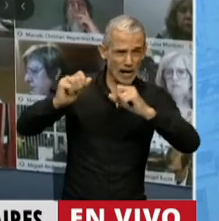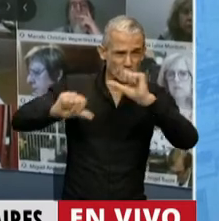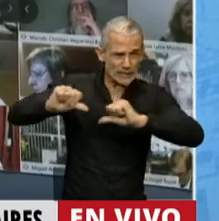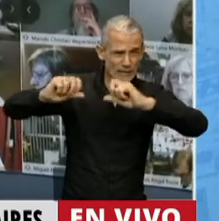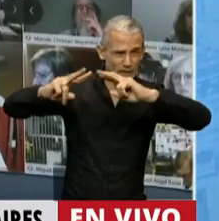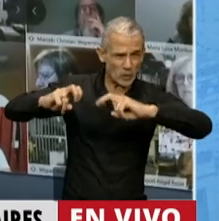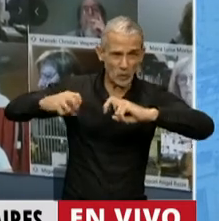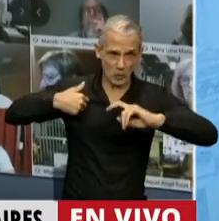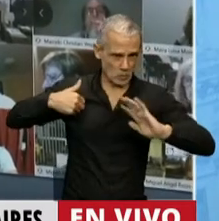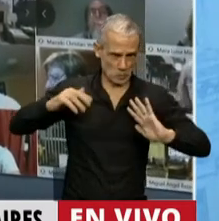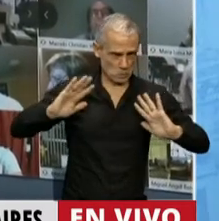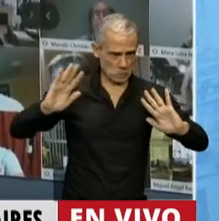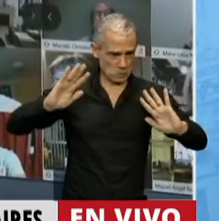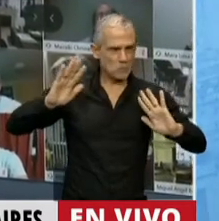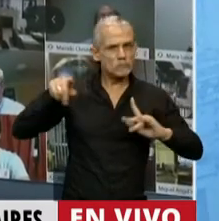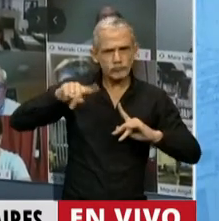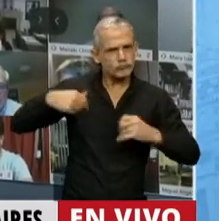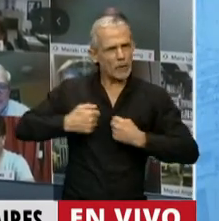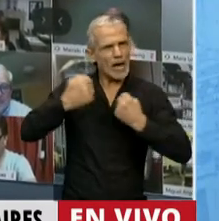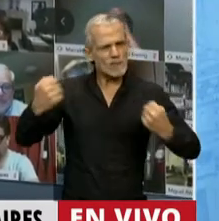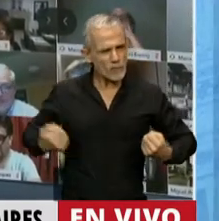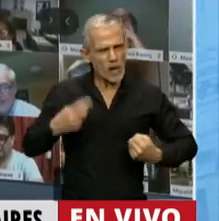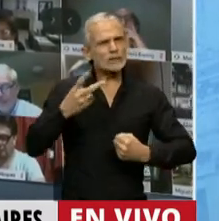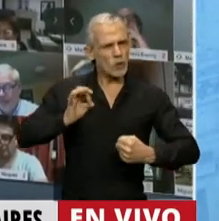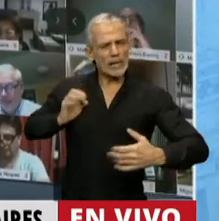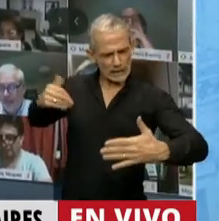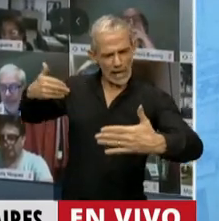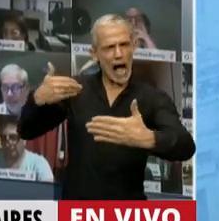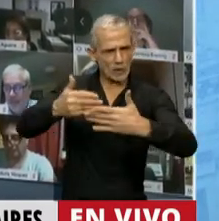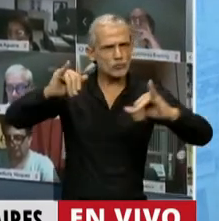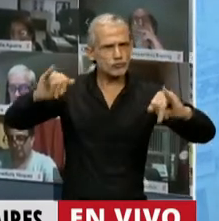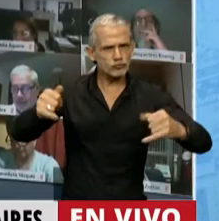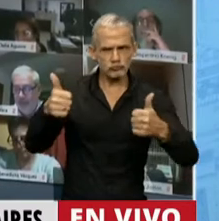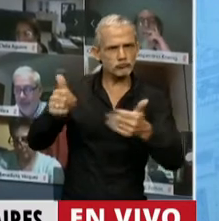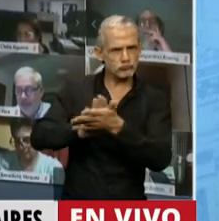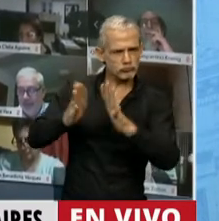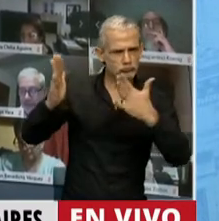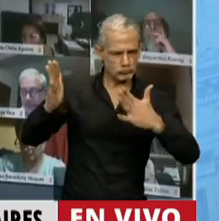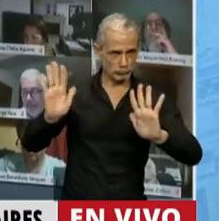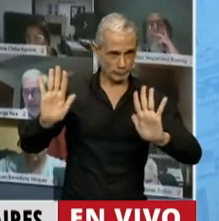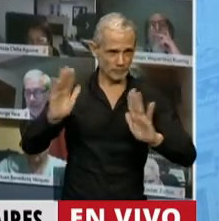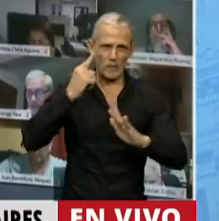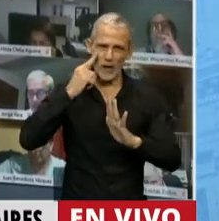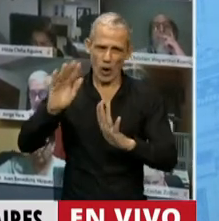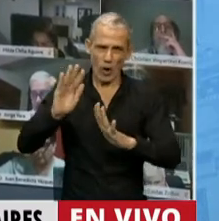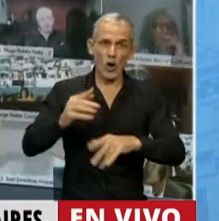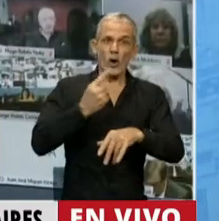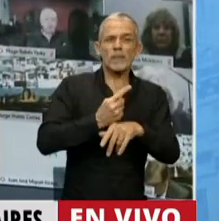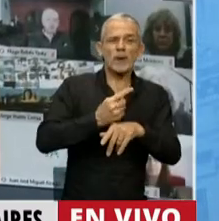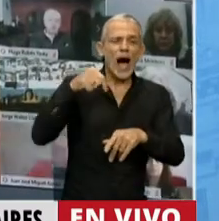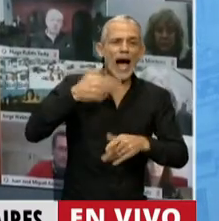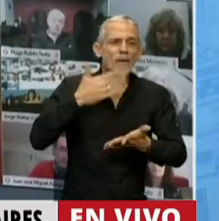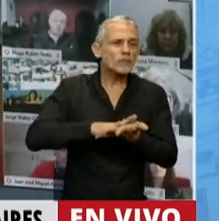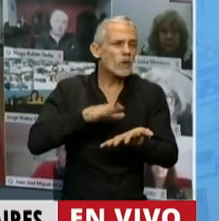técnicos que han puesto lo mejor de sí durante estos 20 años. Ahora, lo primero que tenemos que decir es que acá no estamos